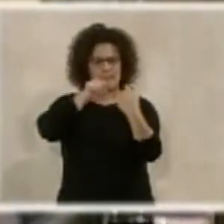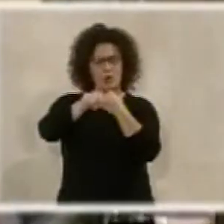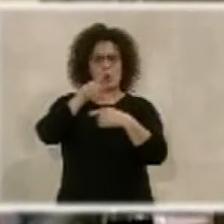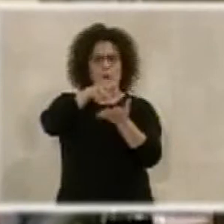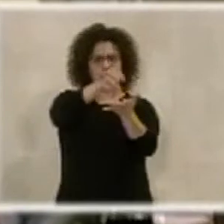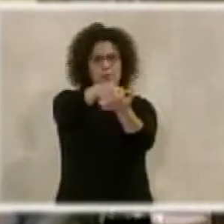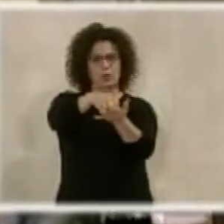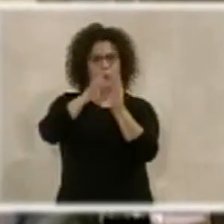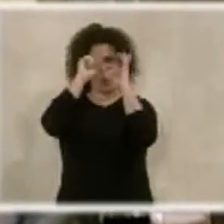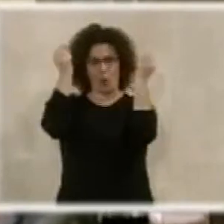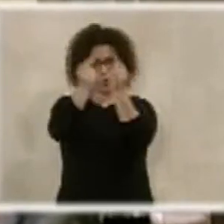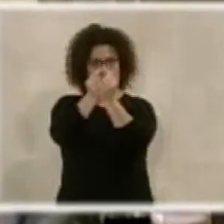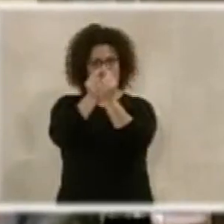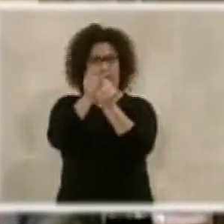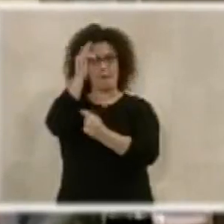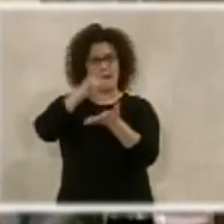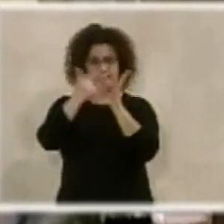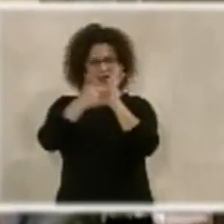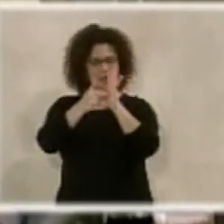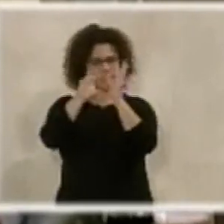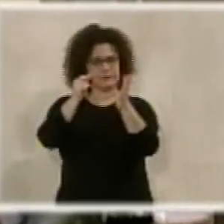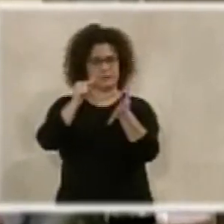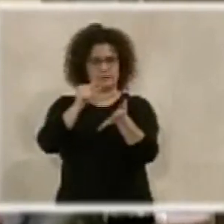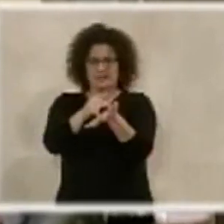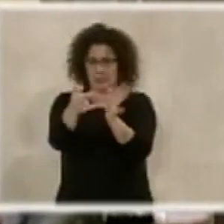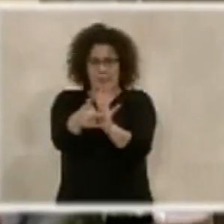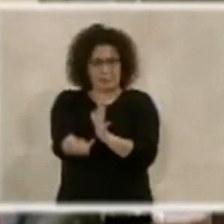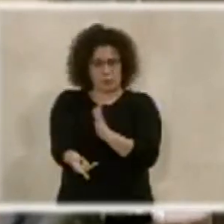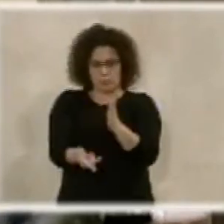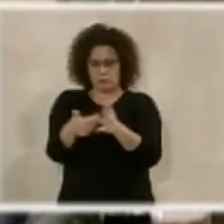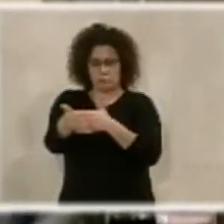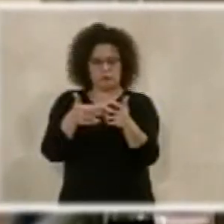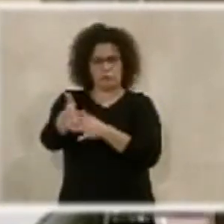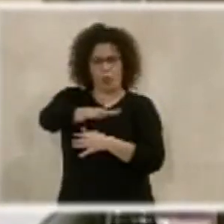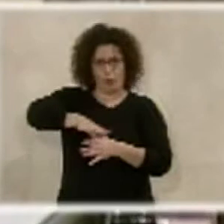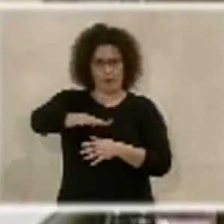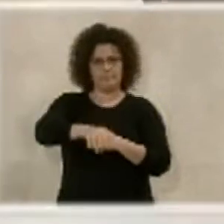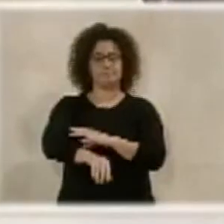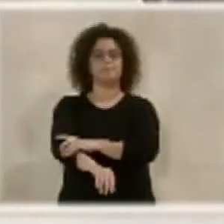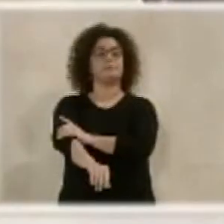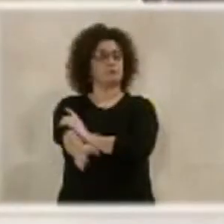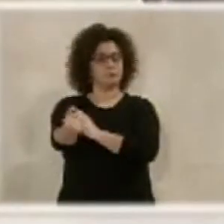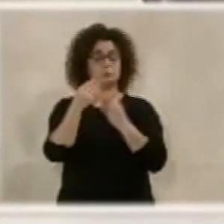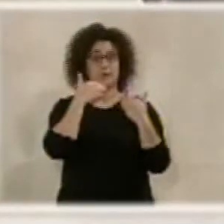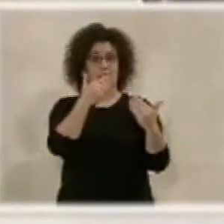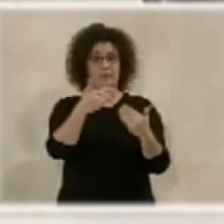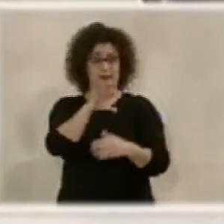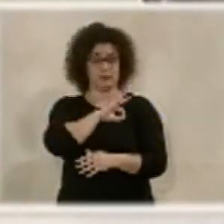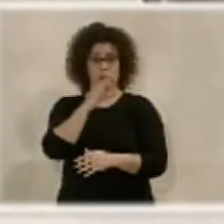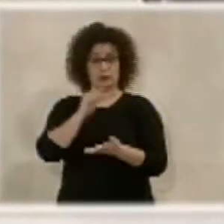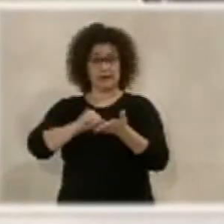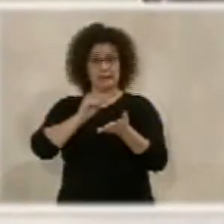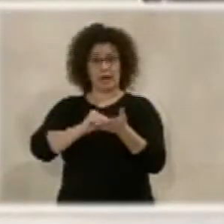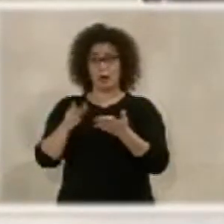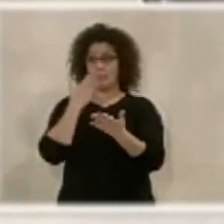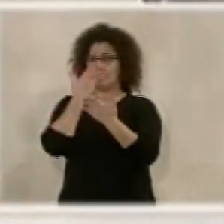Cortijo Córdoba y de un plan sistemático de actuaciones en la zona. Muchas gracias, señor secretario. El